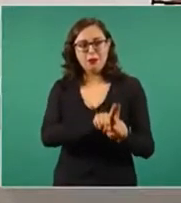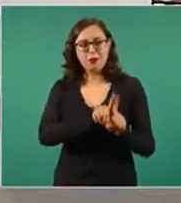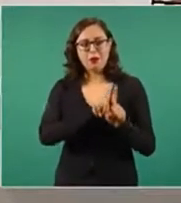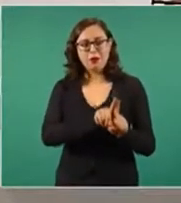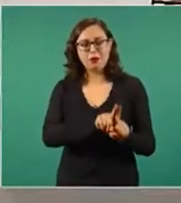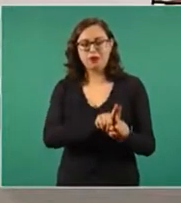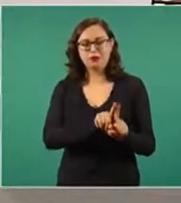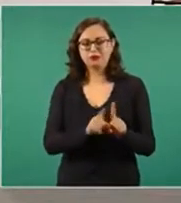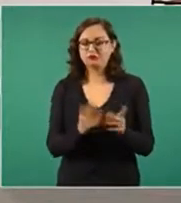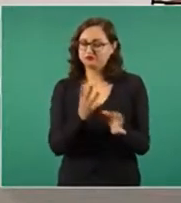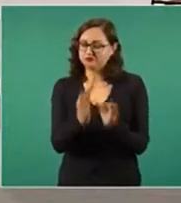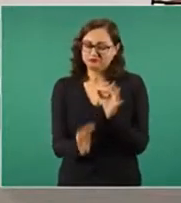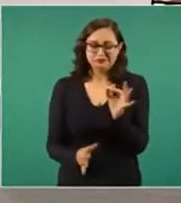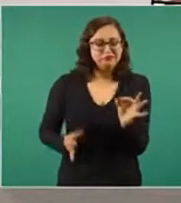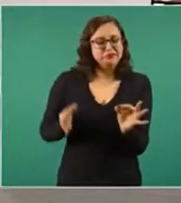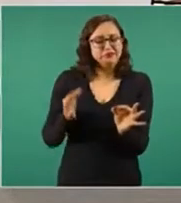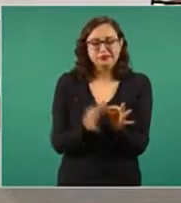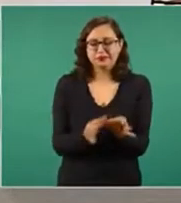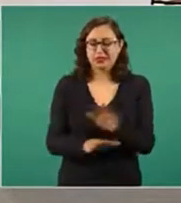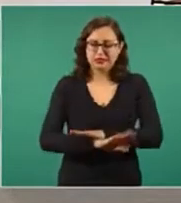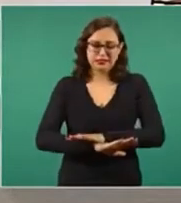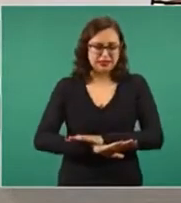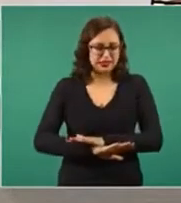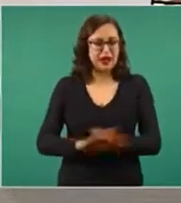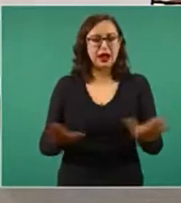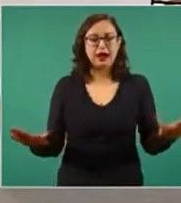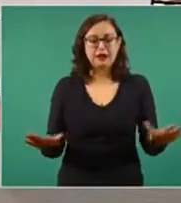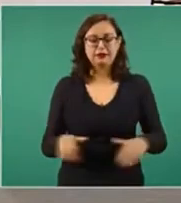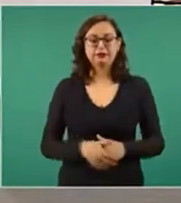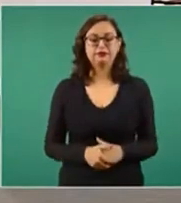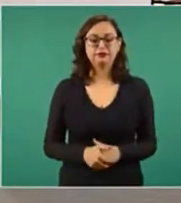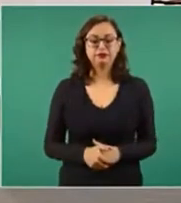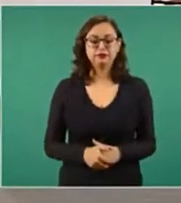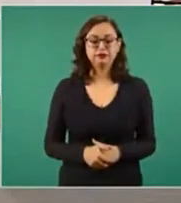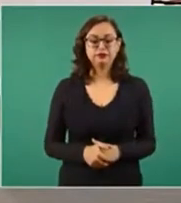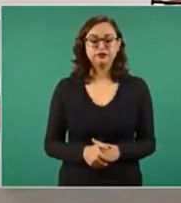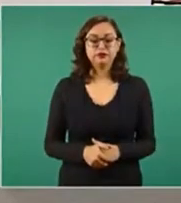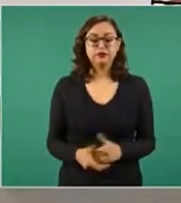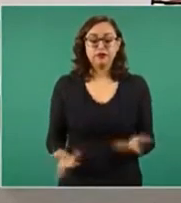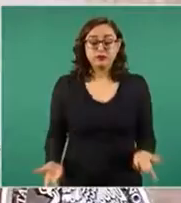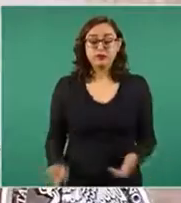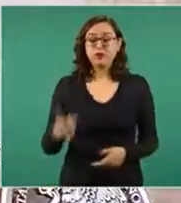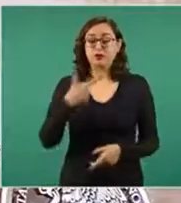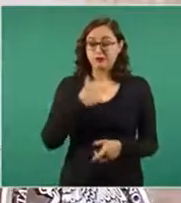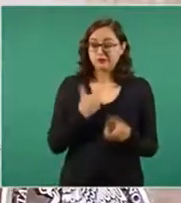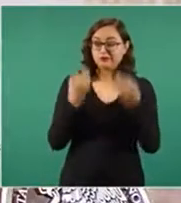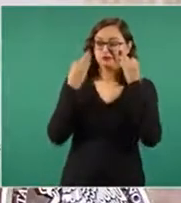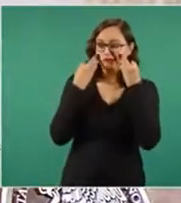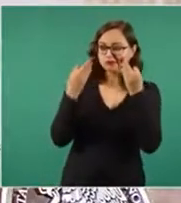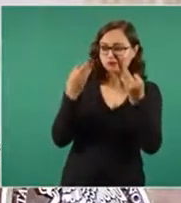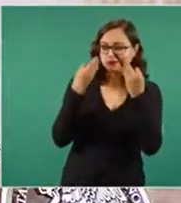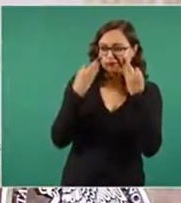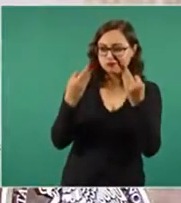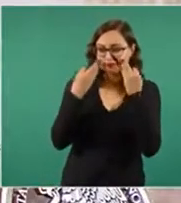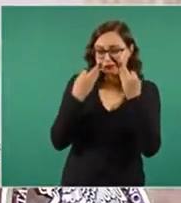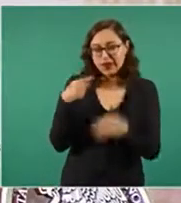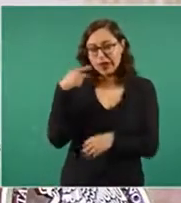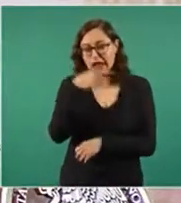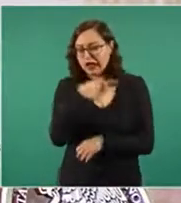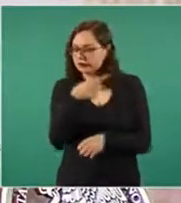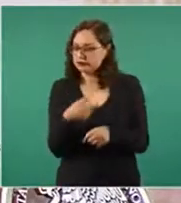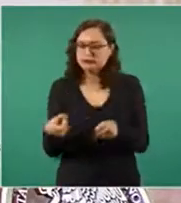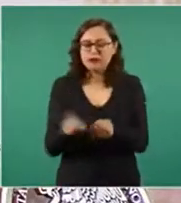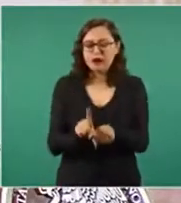consejero jurídico. Desde la conserjería jurídica atestigué la batalla diaria que el presidente López Obrador